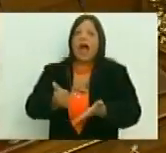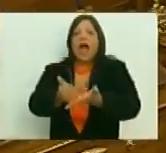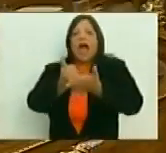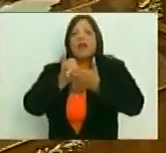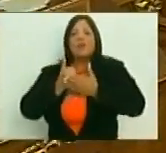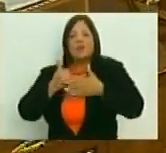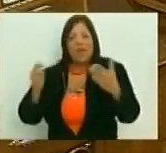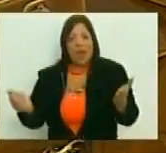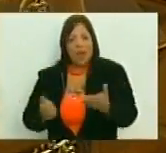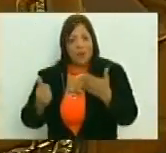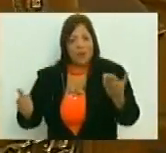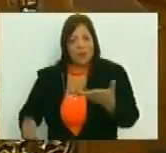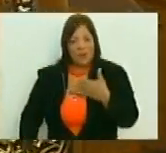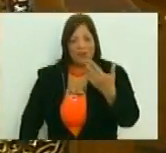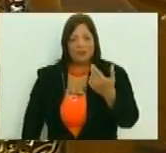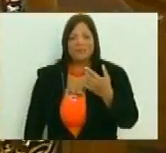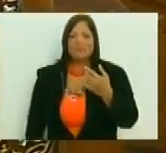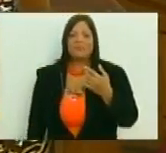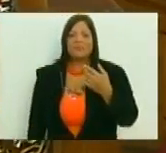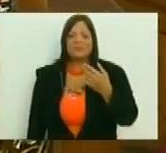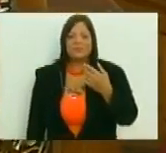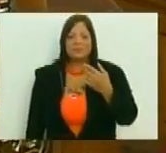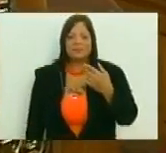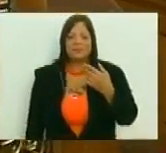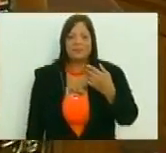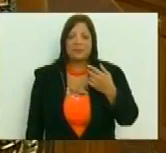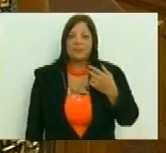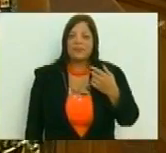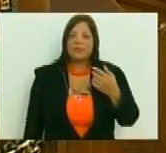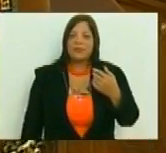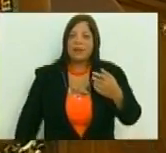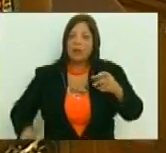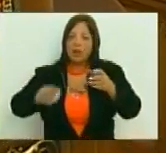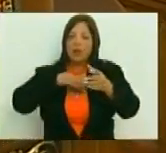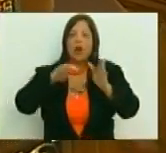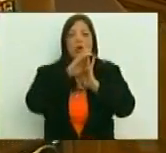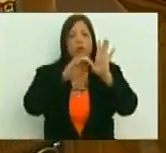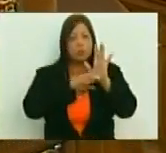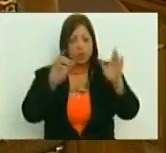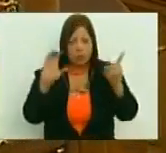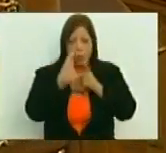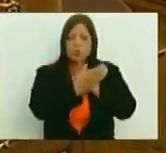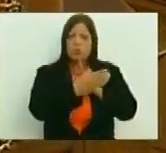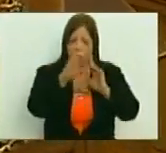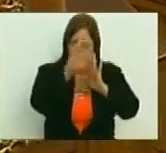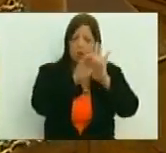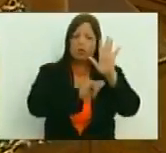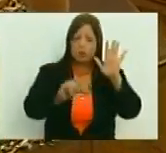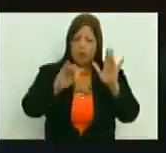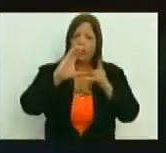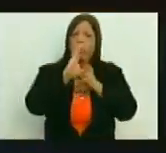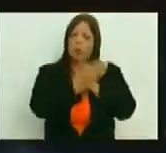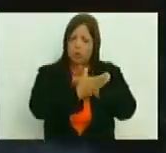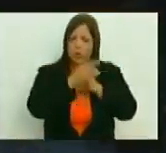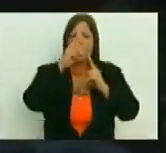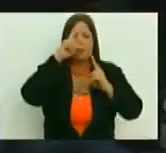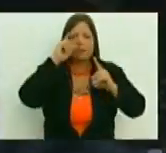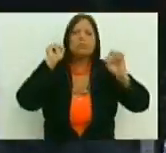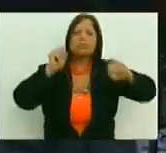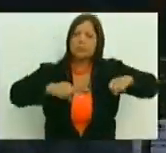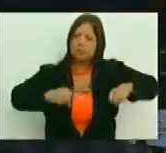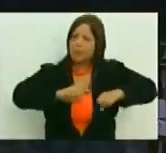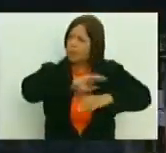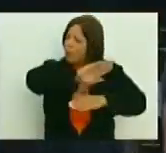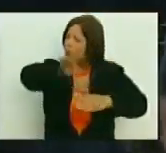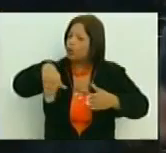impulsar esa tarea, es a declarar una constituyente cultural. Debemos declarar una constituyente cultural por toda la